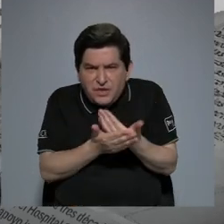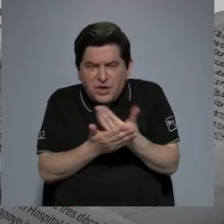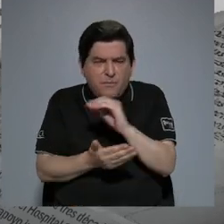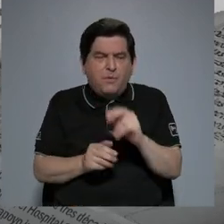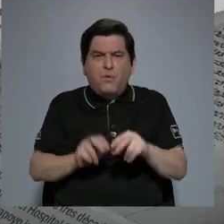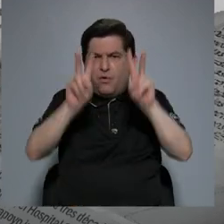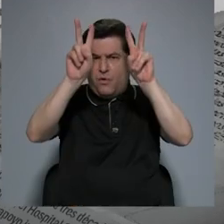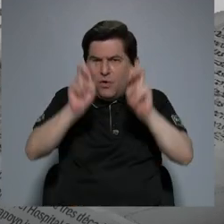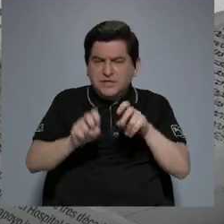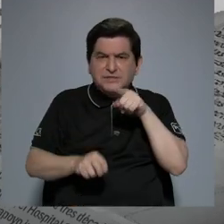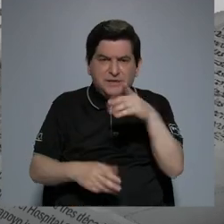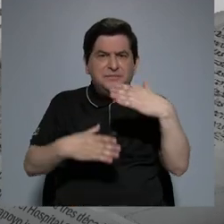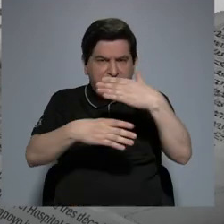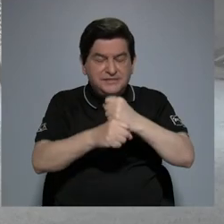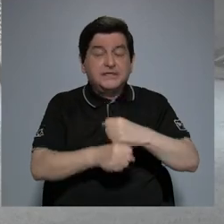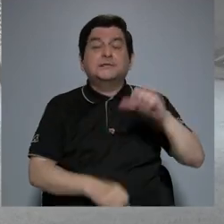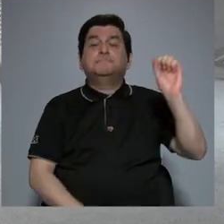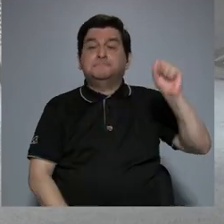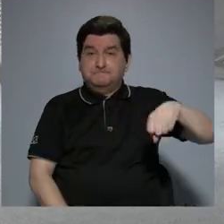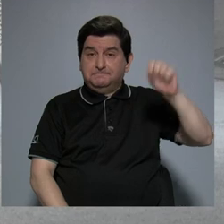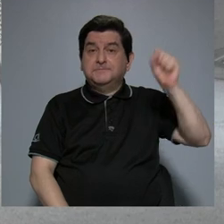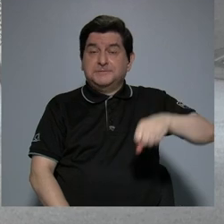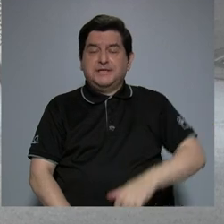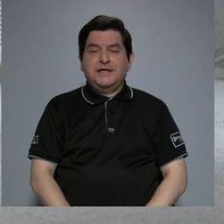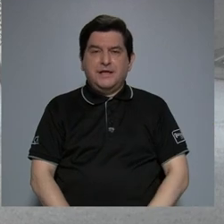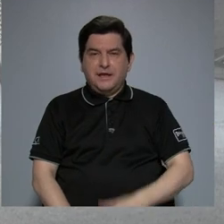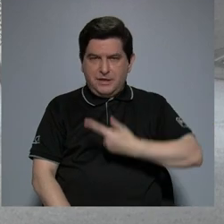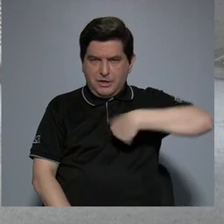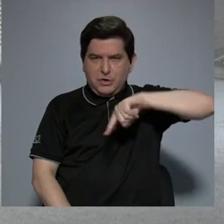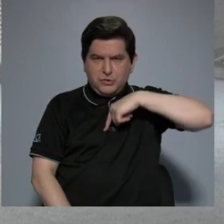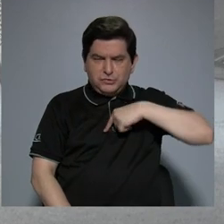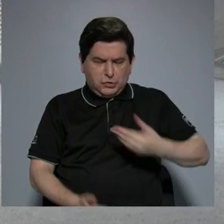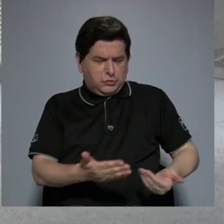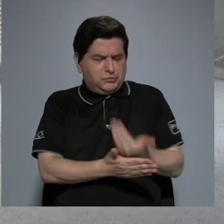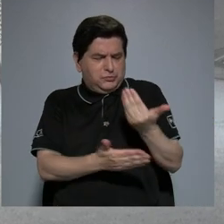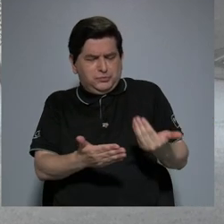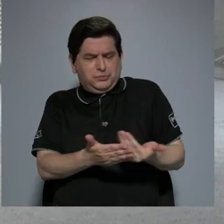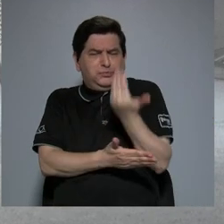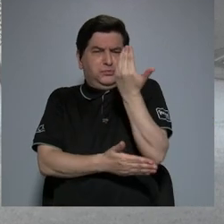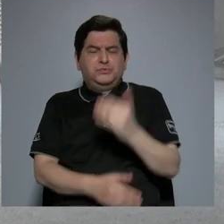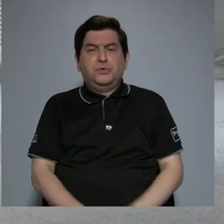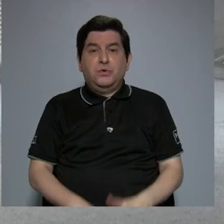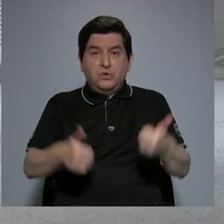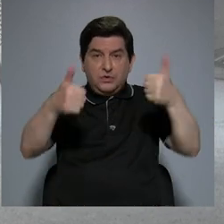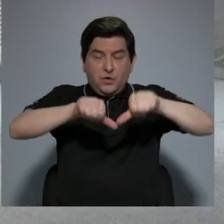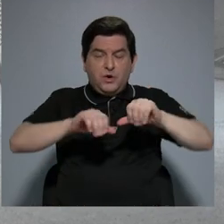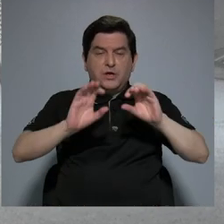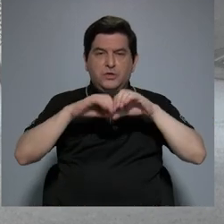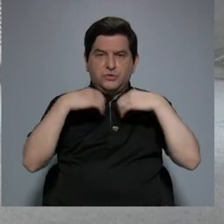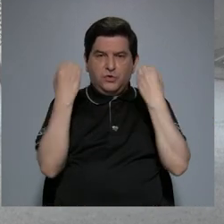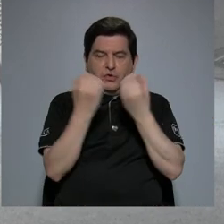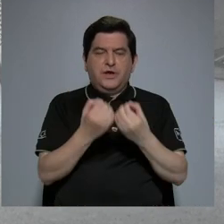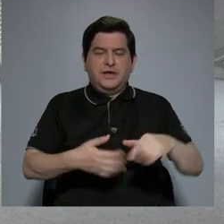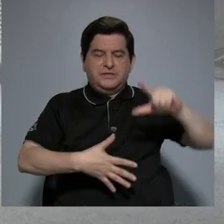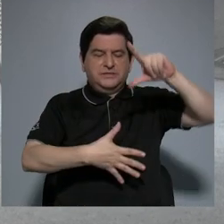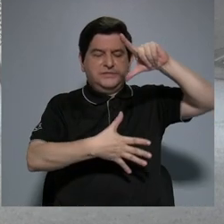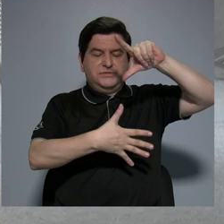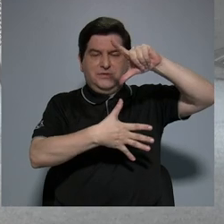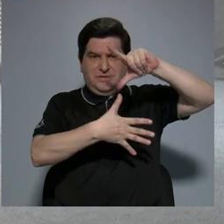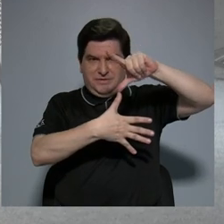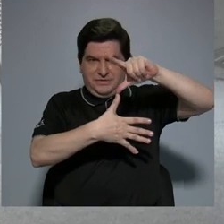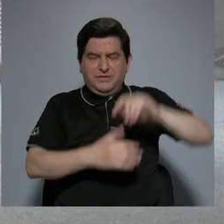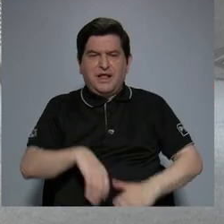pruebas como lo están haciendo. Sí, estamos innovando de acuerdo a la Organización Latinoamericana de